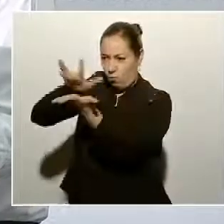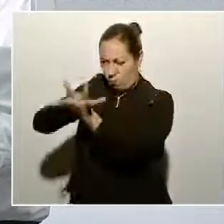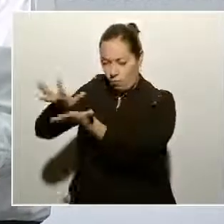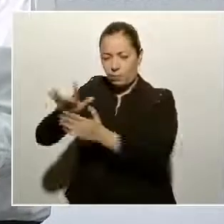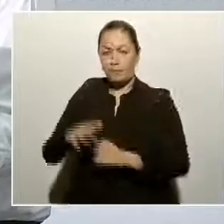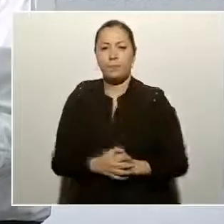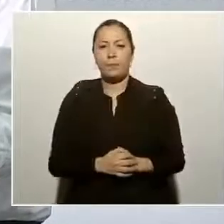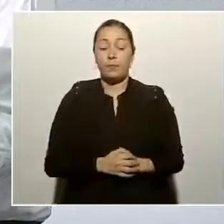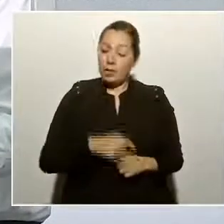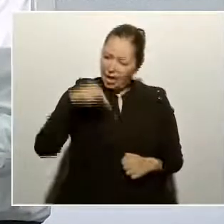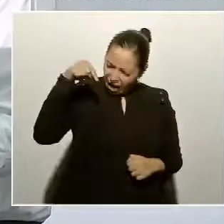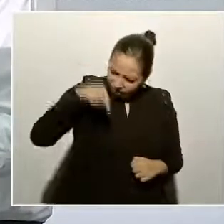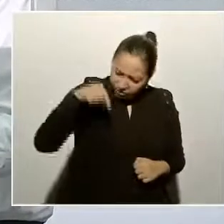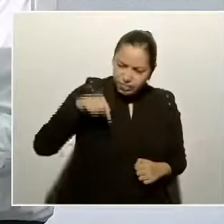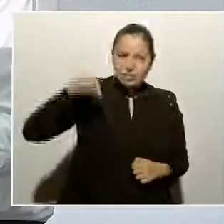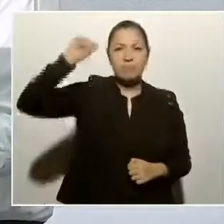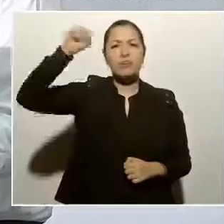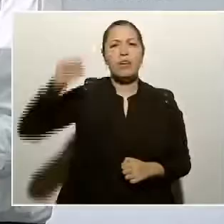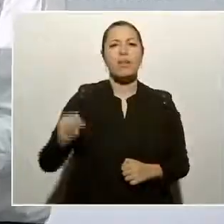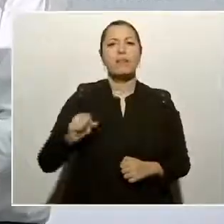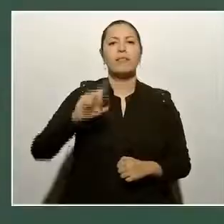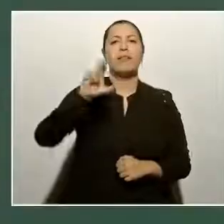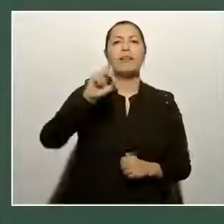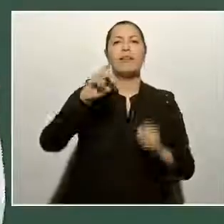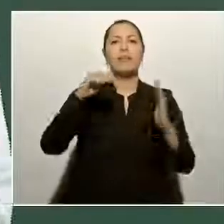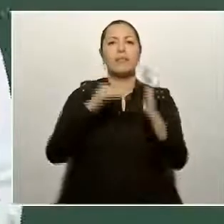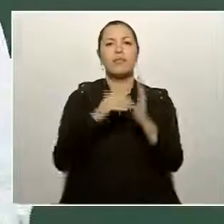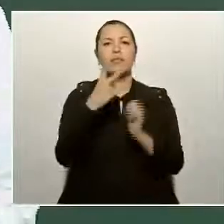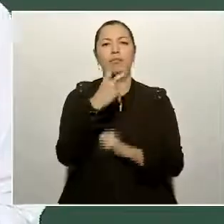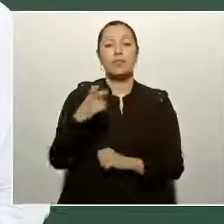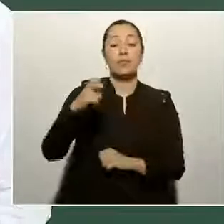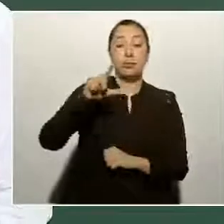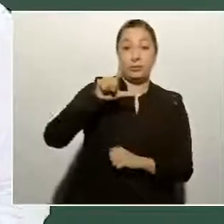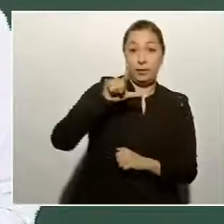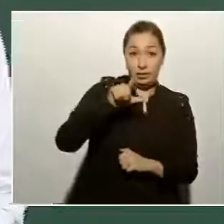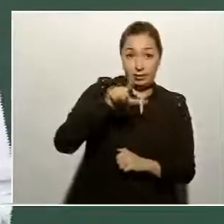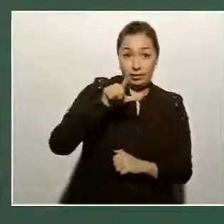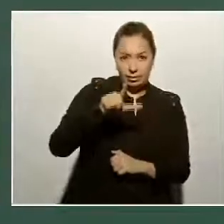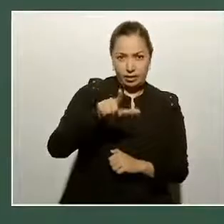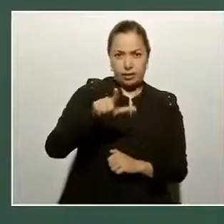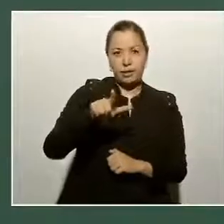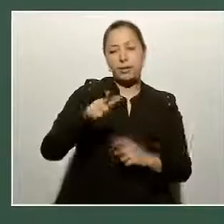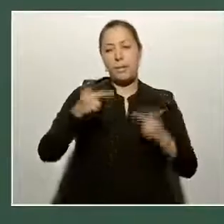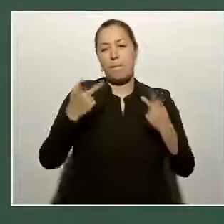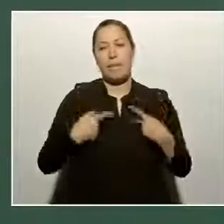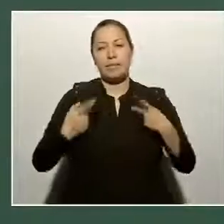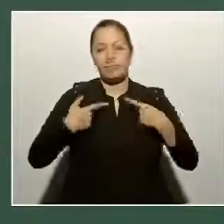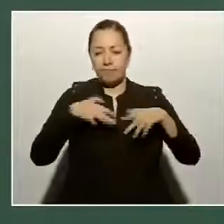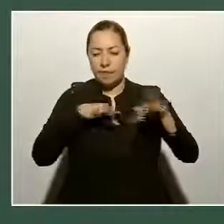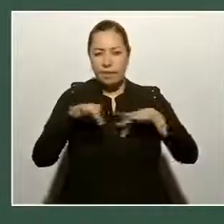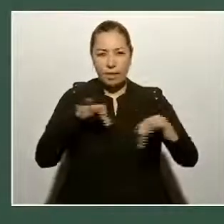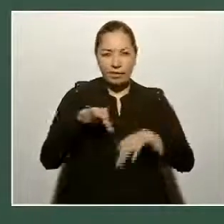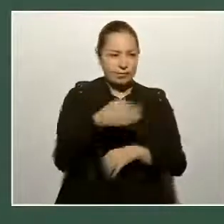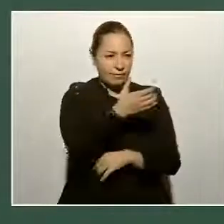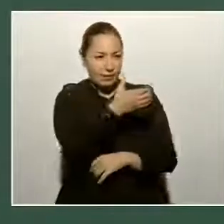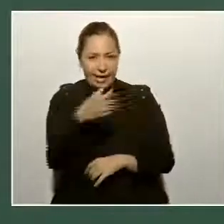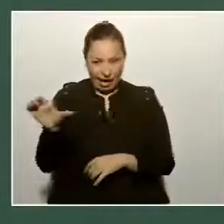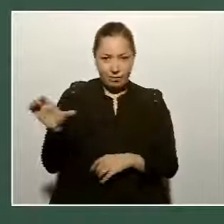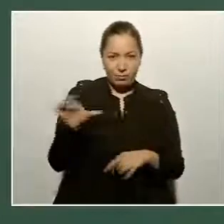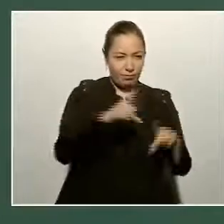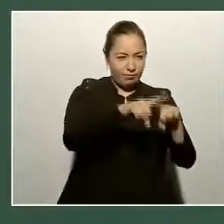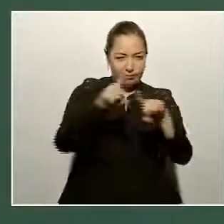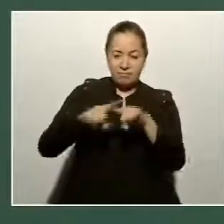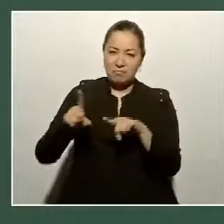Aquí en Sinaloa, 30.217 productores del campo, legislatarios, pequeños